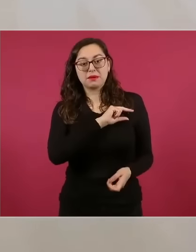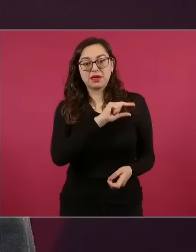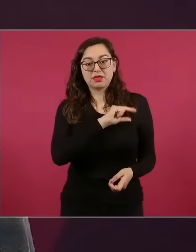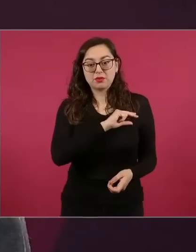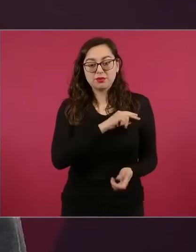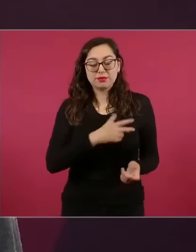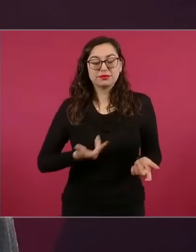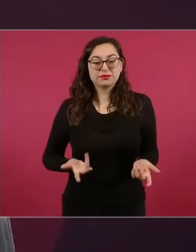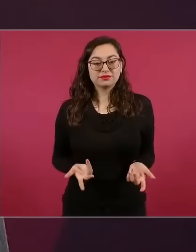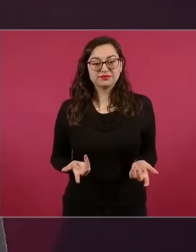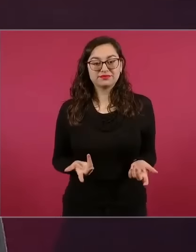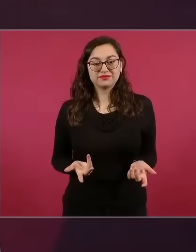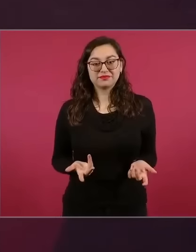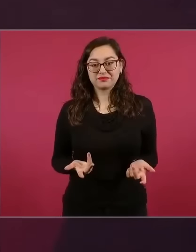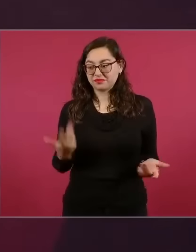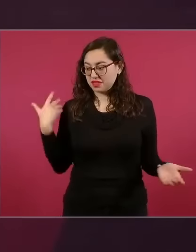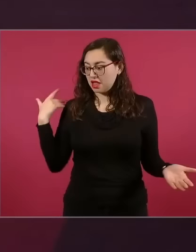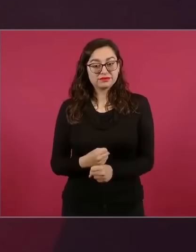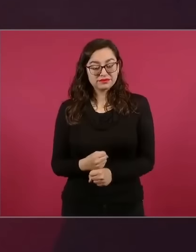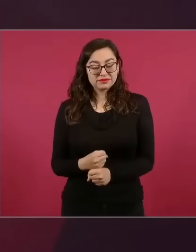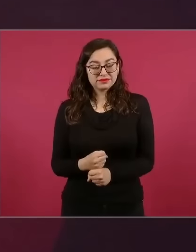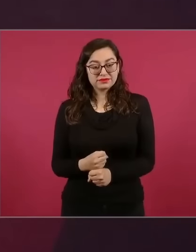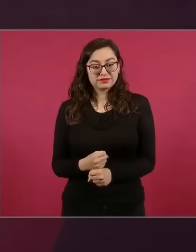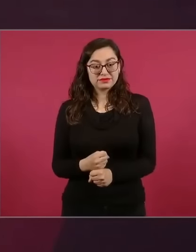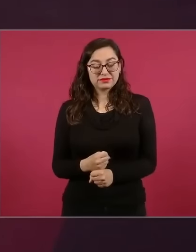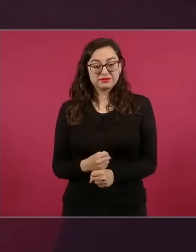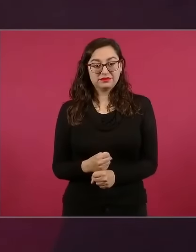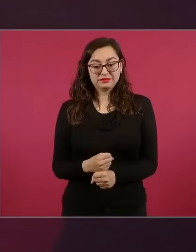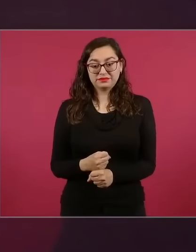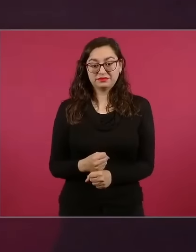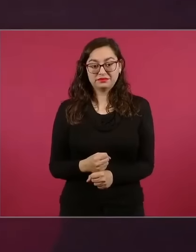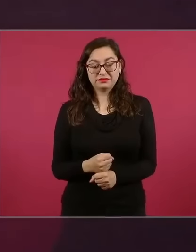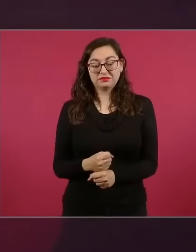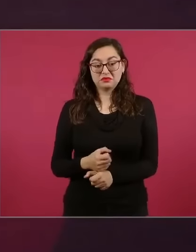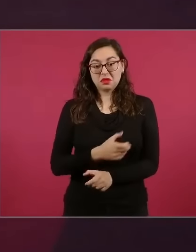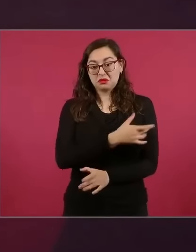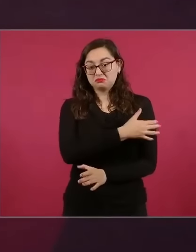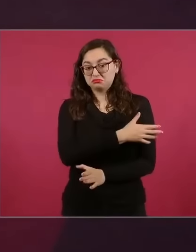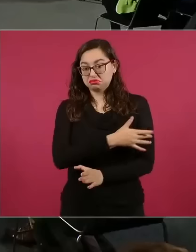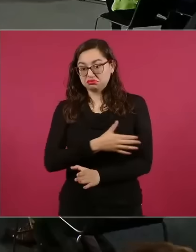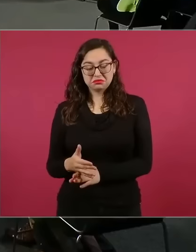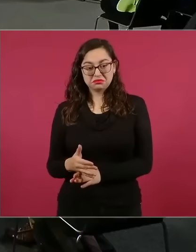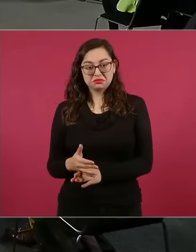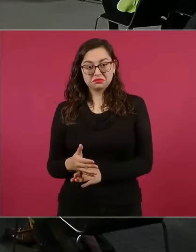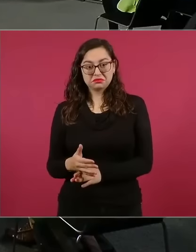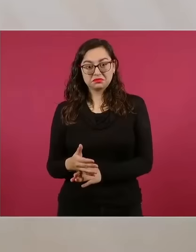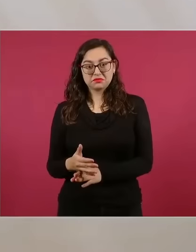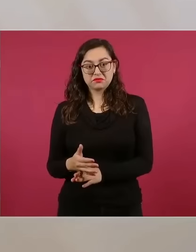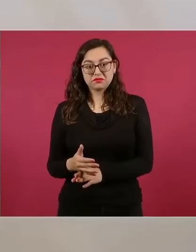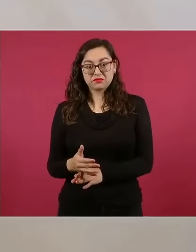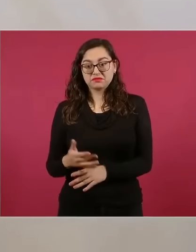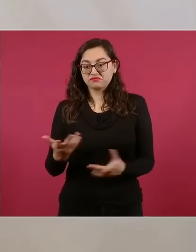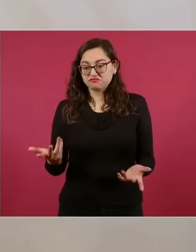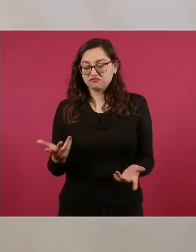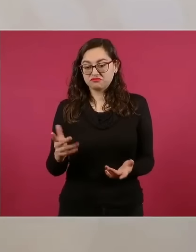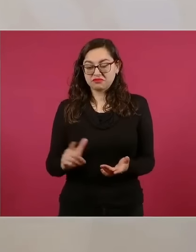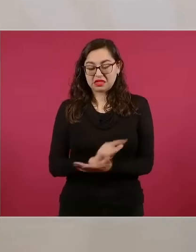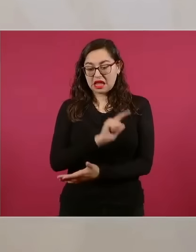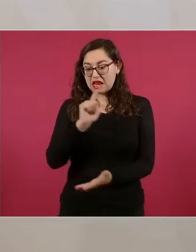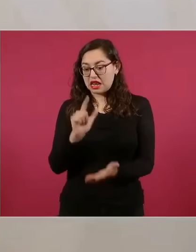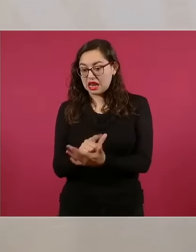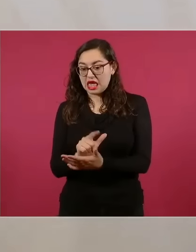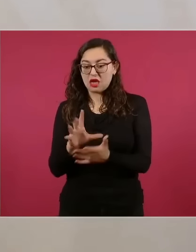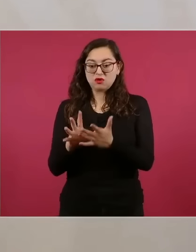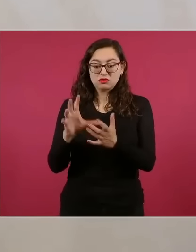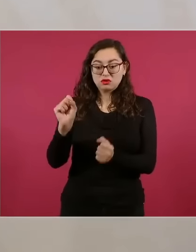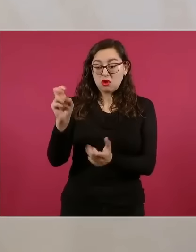que en 36 años, que duró el periodo neoliberal, nunca aprobaron una sola reforma a